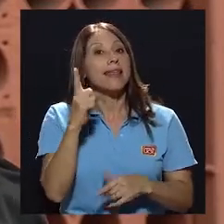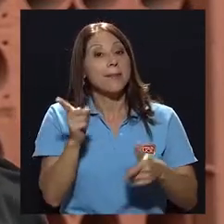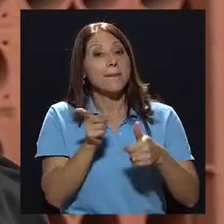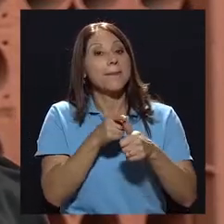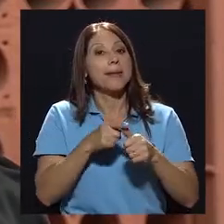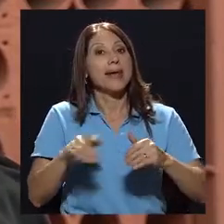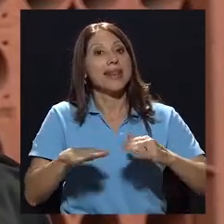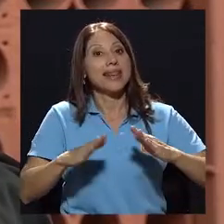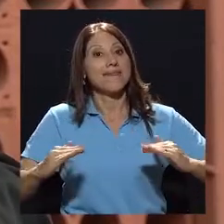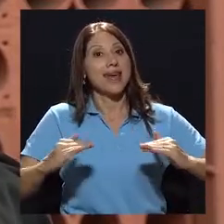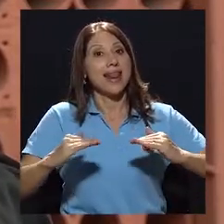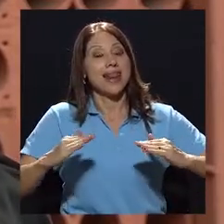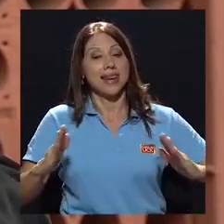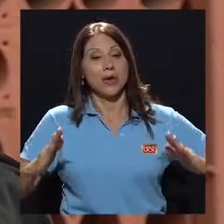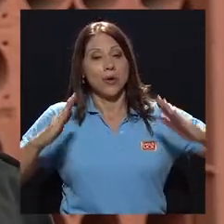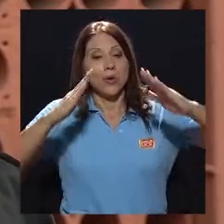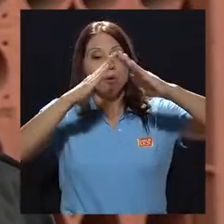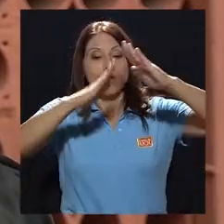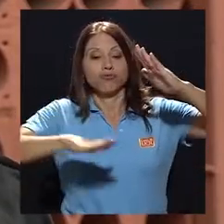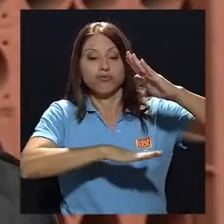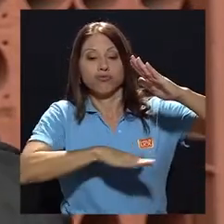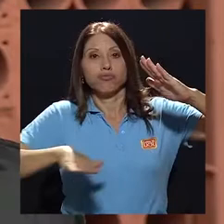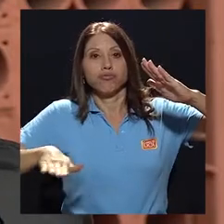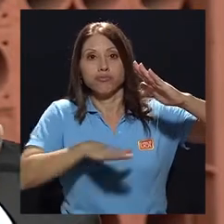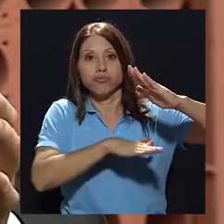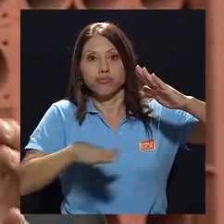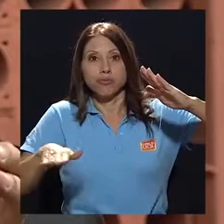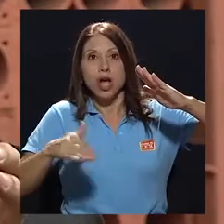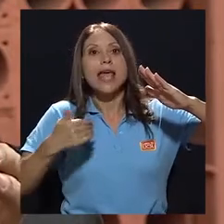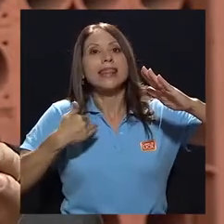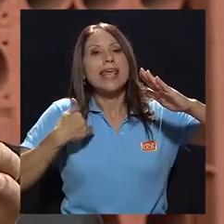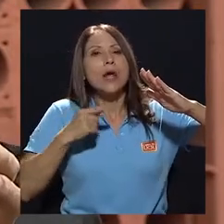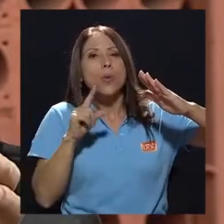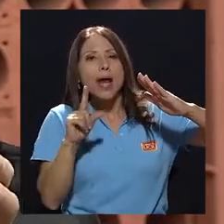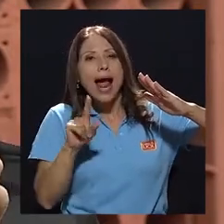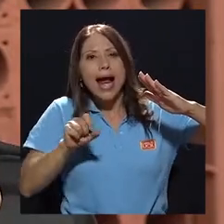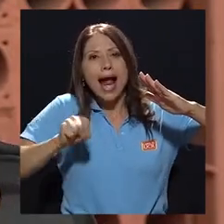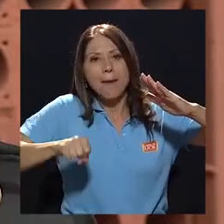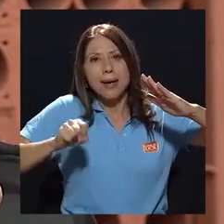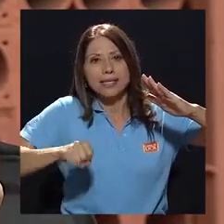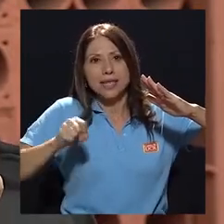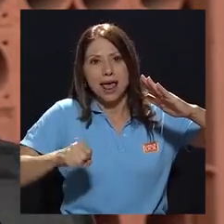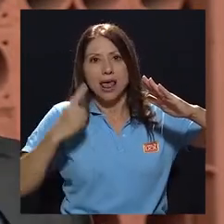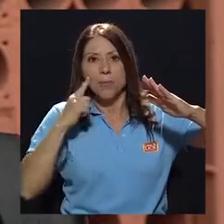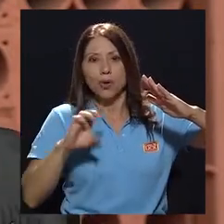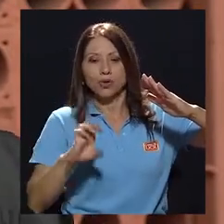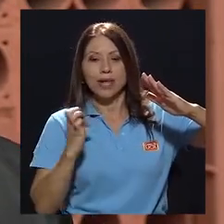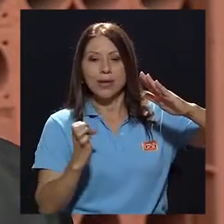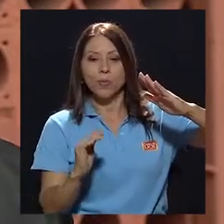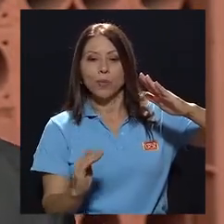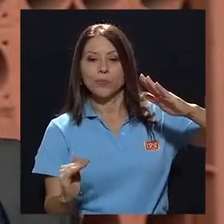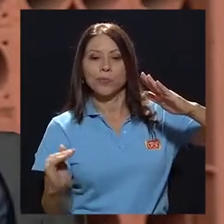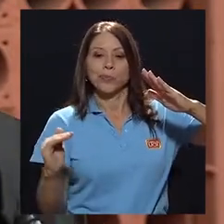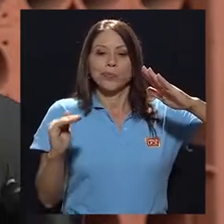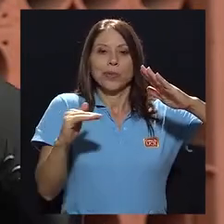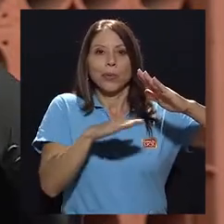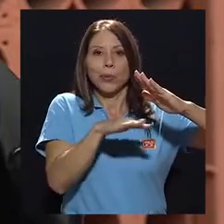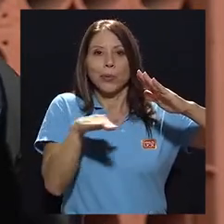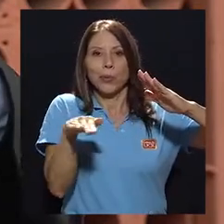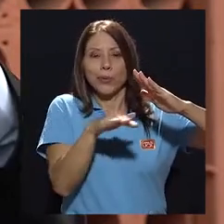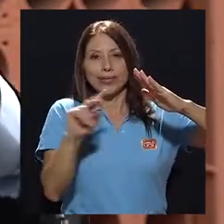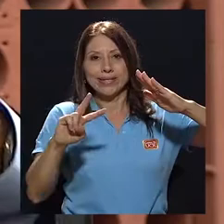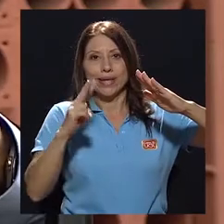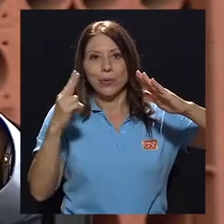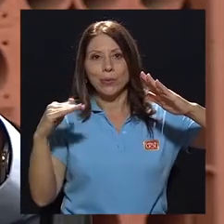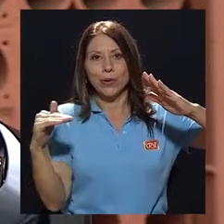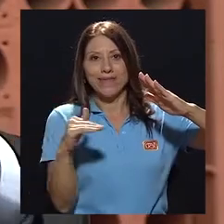primer nivel tiene una capacidad de resolver problemas por el equipo de salud con el que cuenta. El segundo nivel ya es un nivel